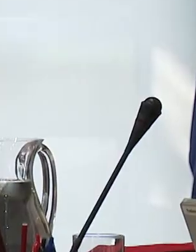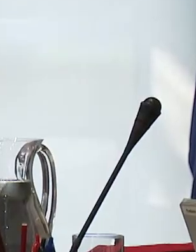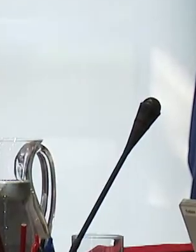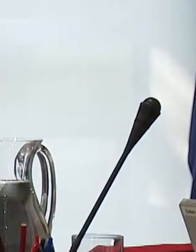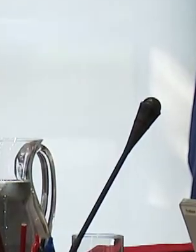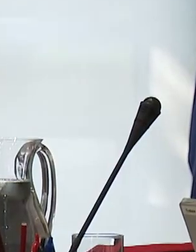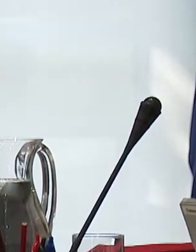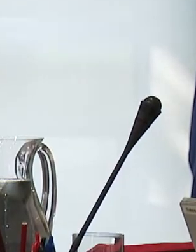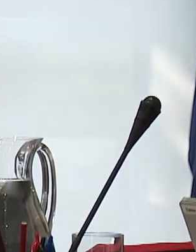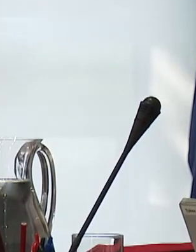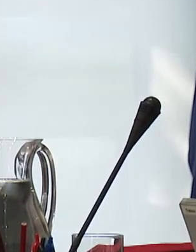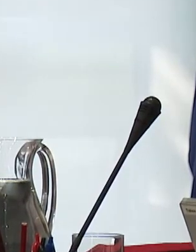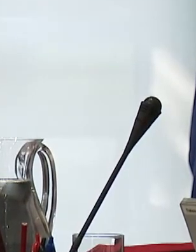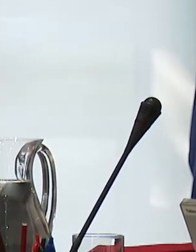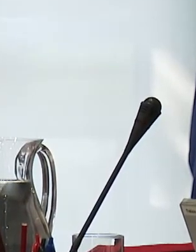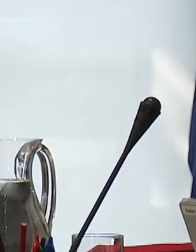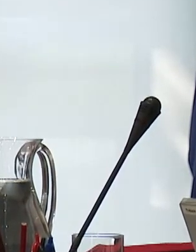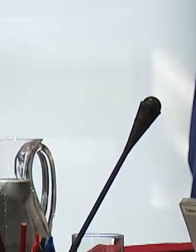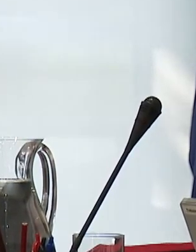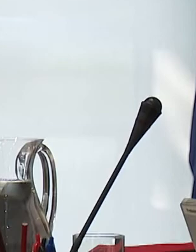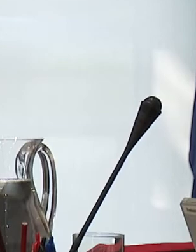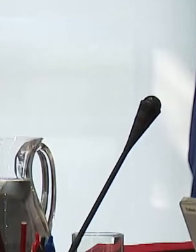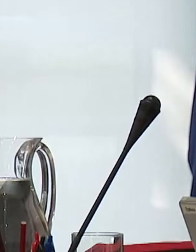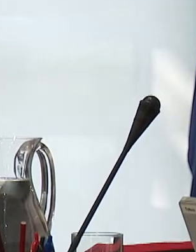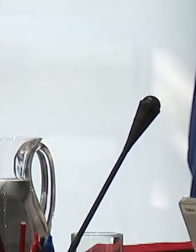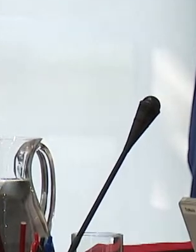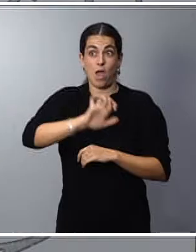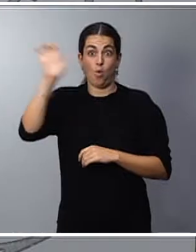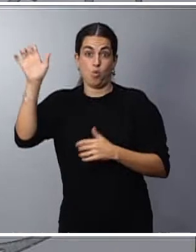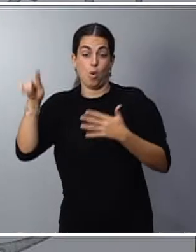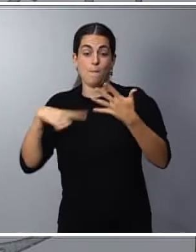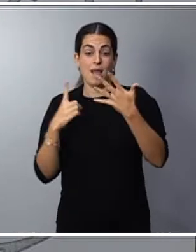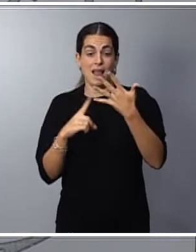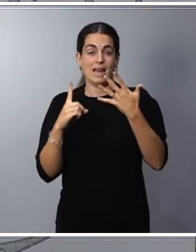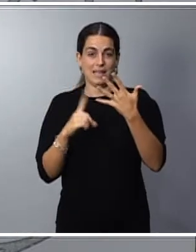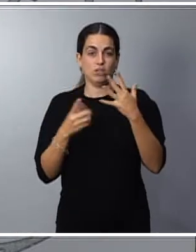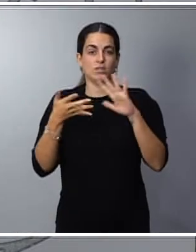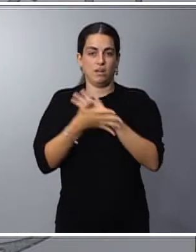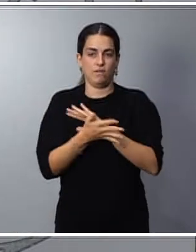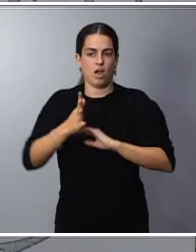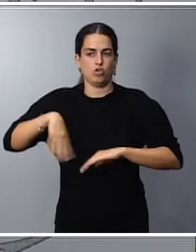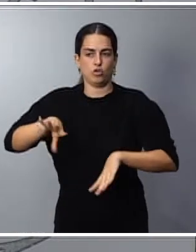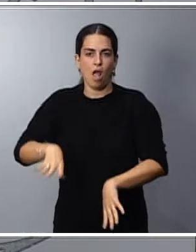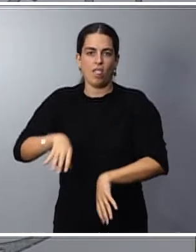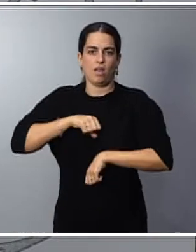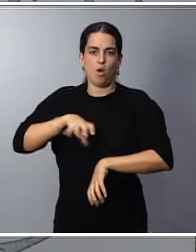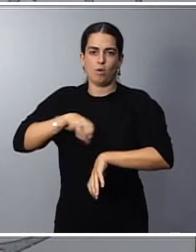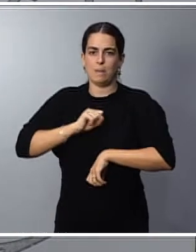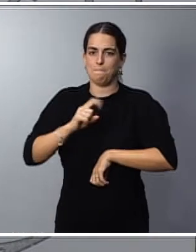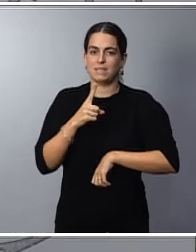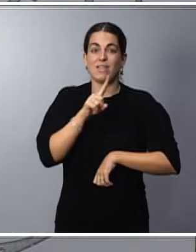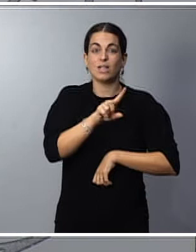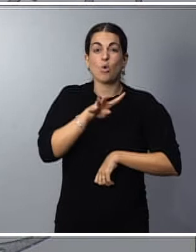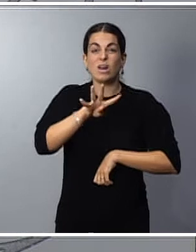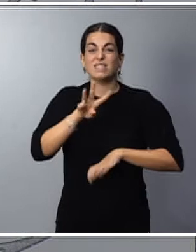Somos el quinto país de Europa que más refugiados ucranianos ha acogido, superando los 147.000 personas.